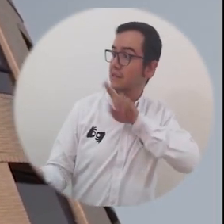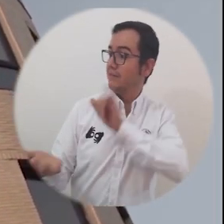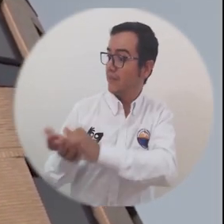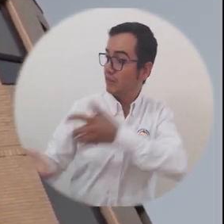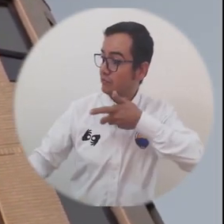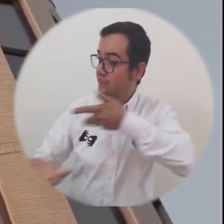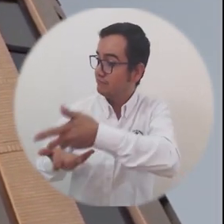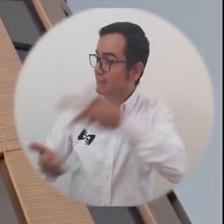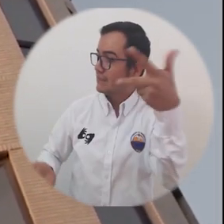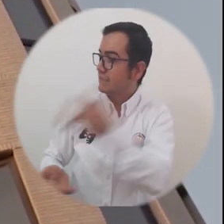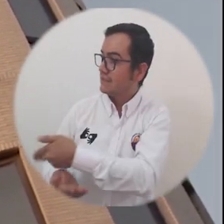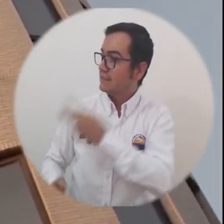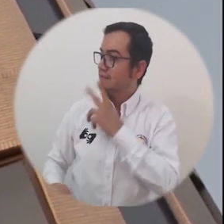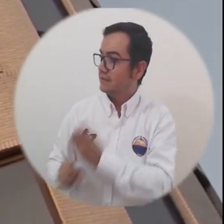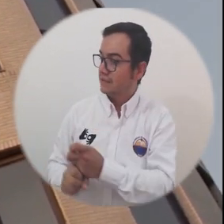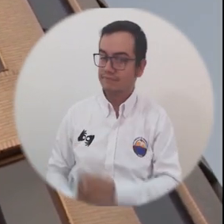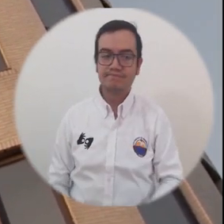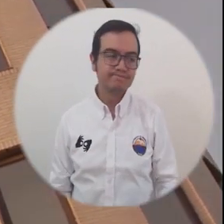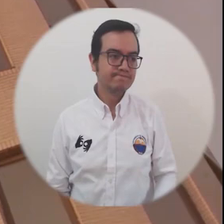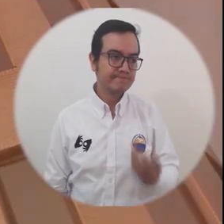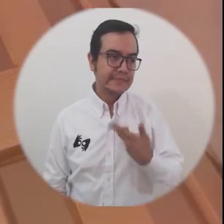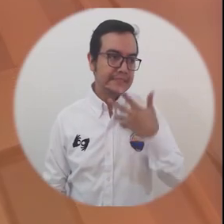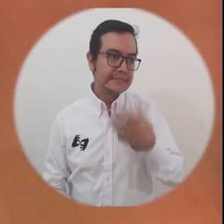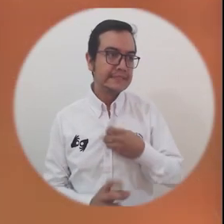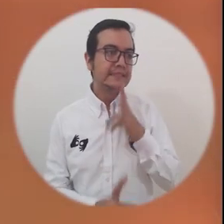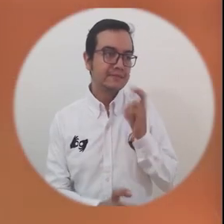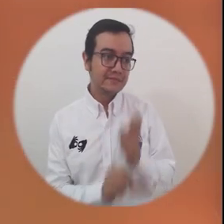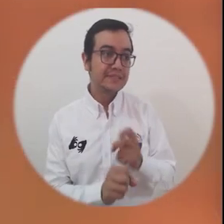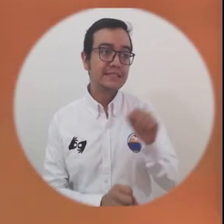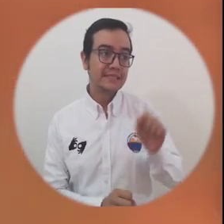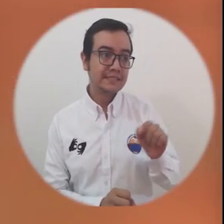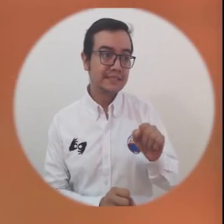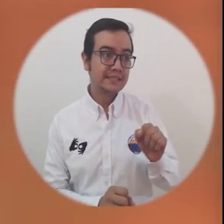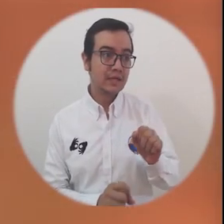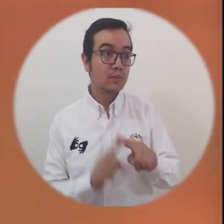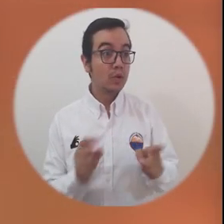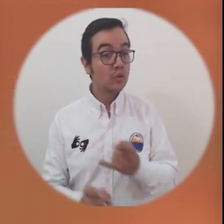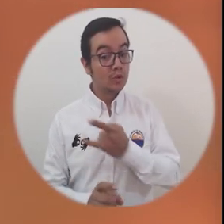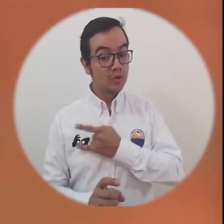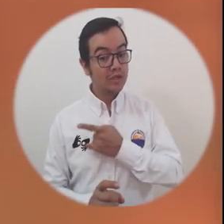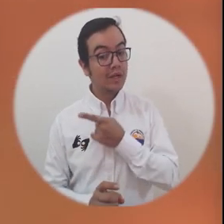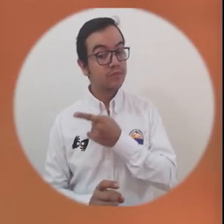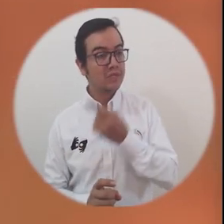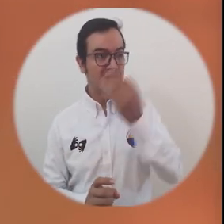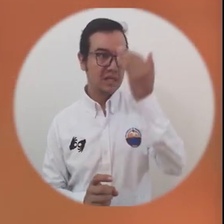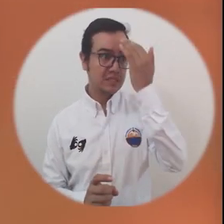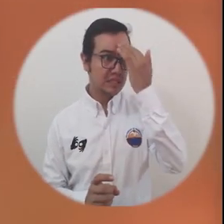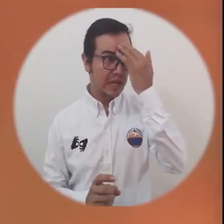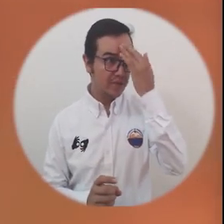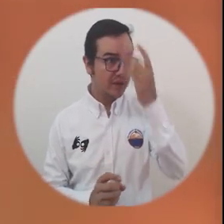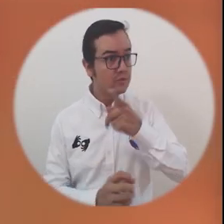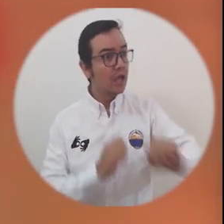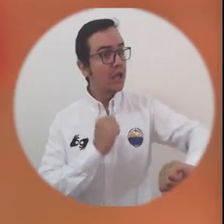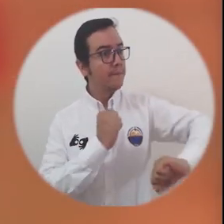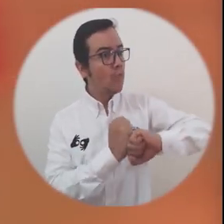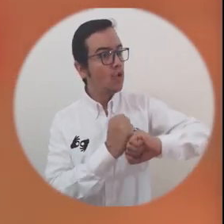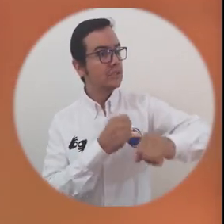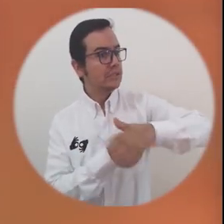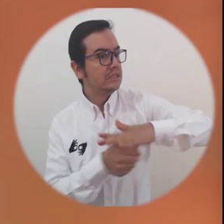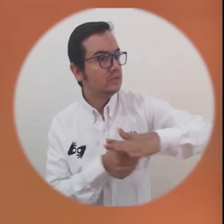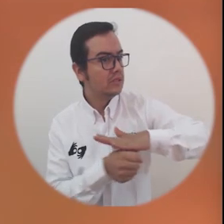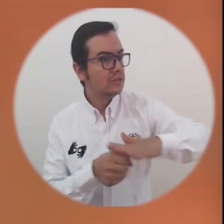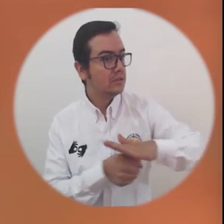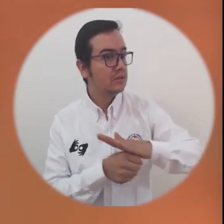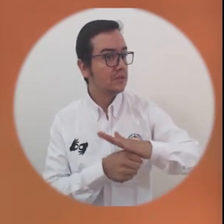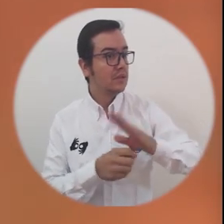poder compartir con nuestros familiares y allegados pues es un poco difícil cierto y la universidad entiende estas necesidades y entiende este problema